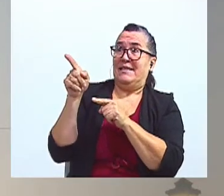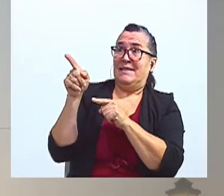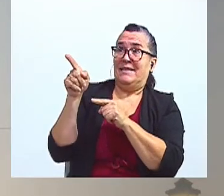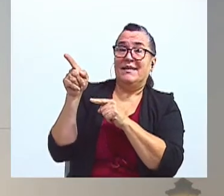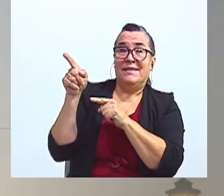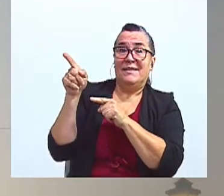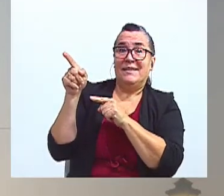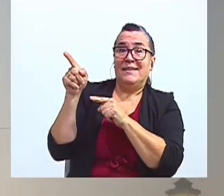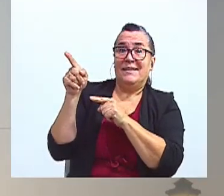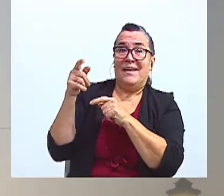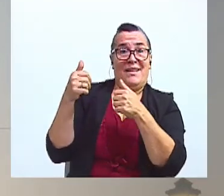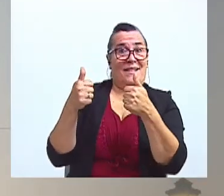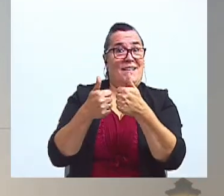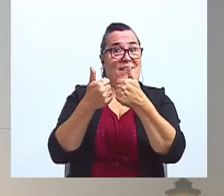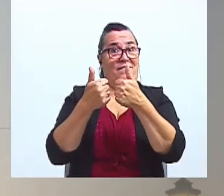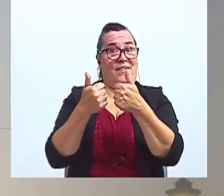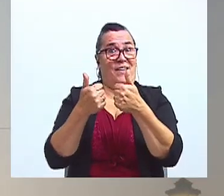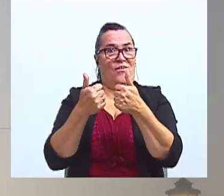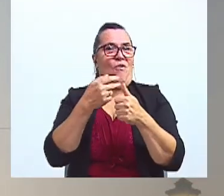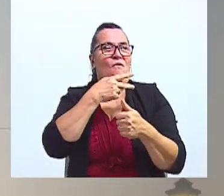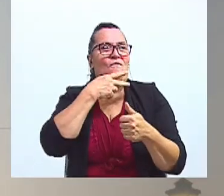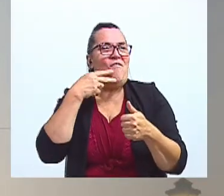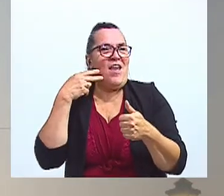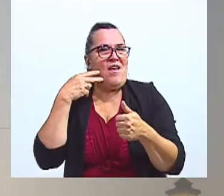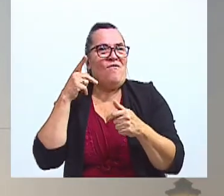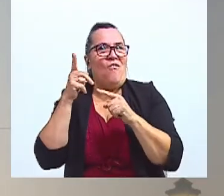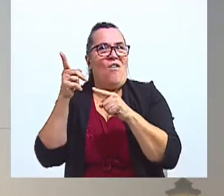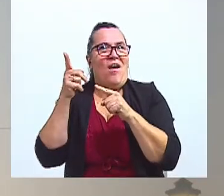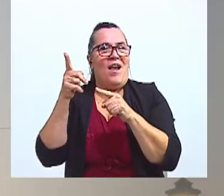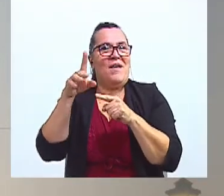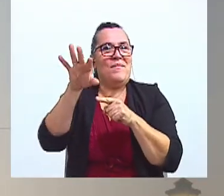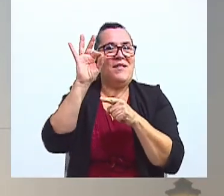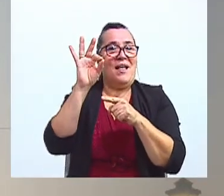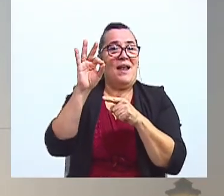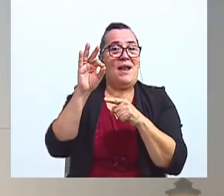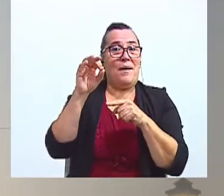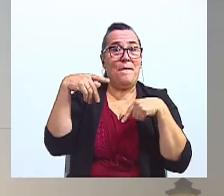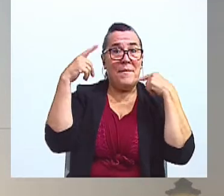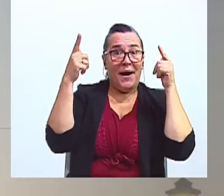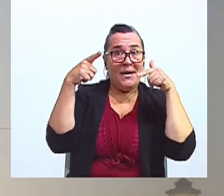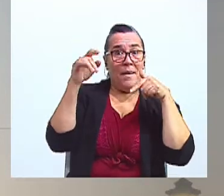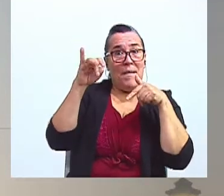desafío, pero para esto quiero invitar a una estudiante. Marcela, ¿estás por ahí?